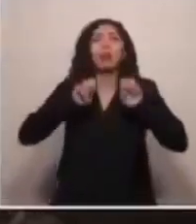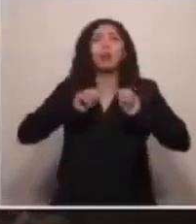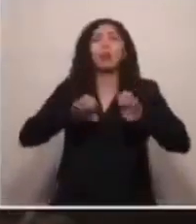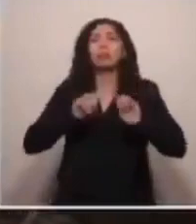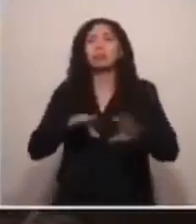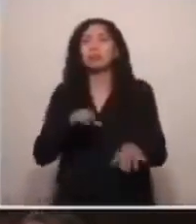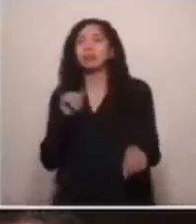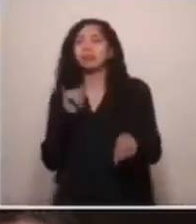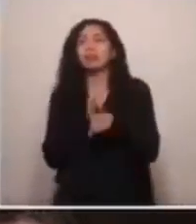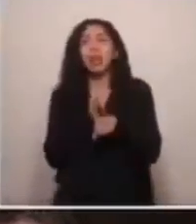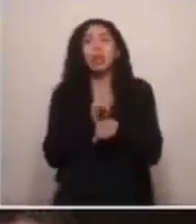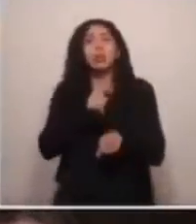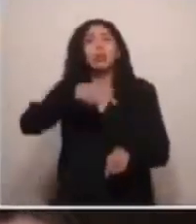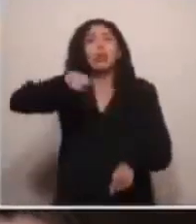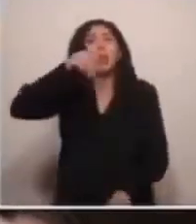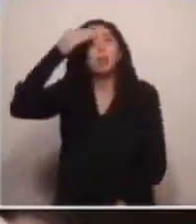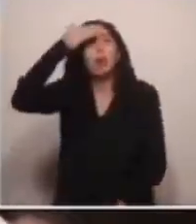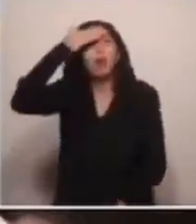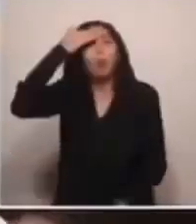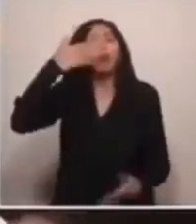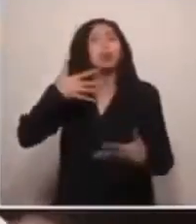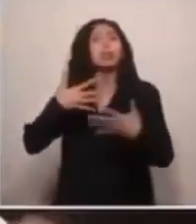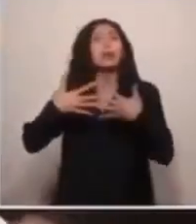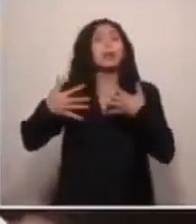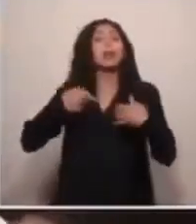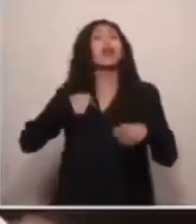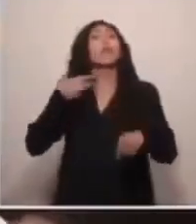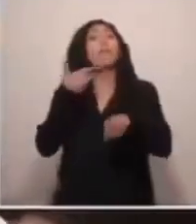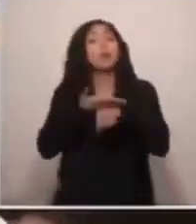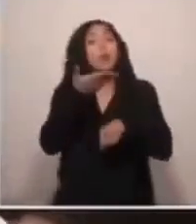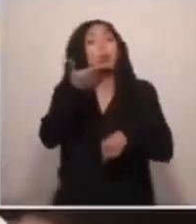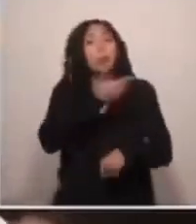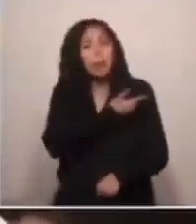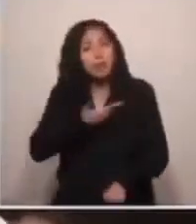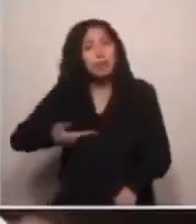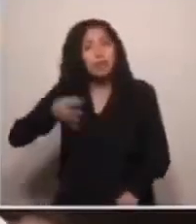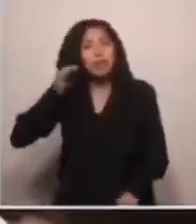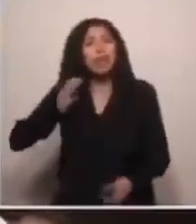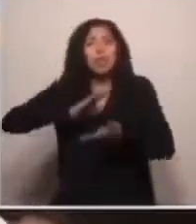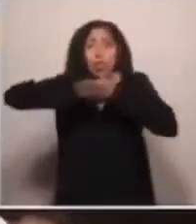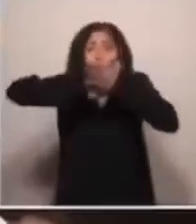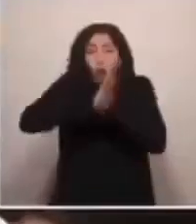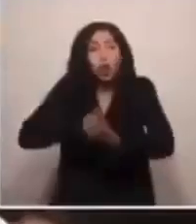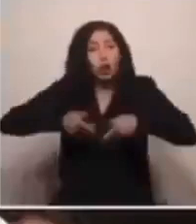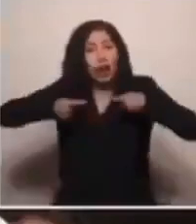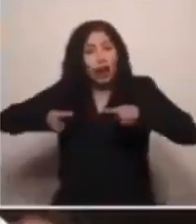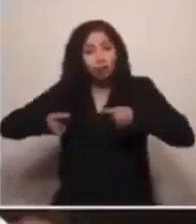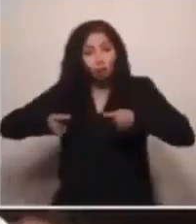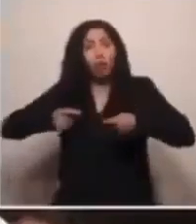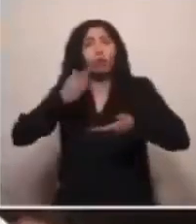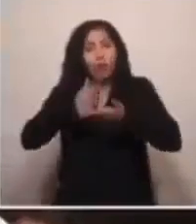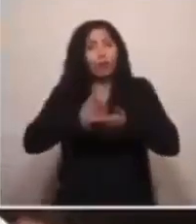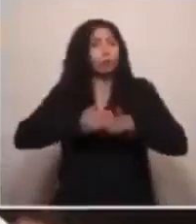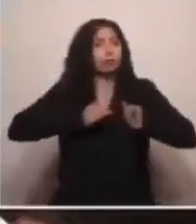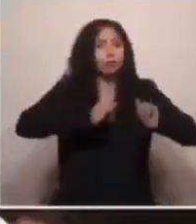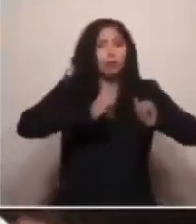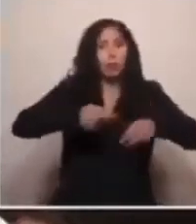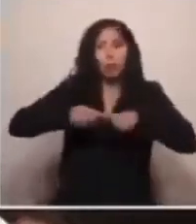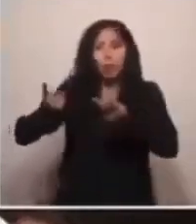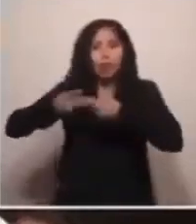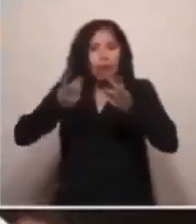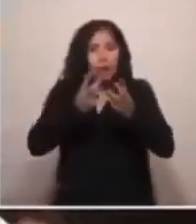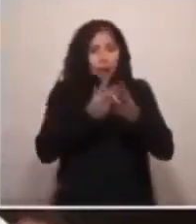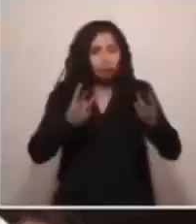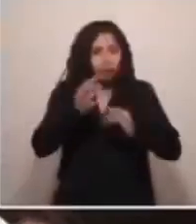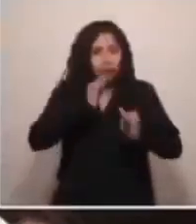preocupados por la transparencia, le pido por su intermedio, señora presidenta, que se transparenten todos los gastos de esta convención. Se publiquen en la página web